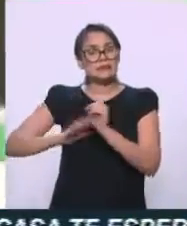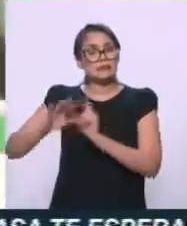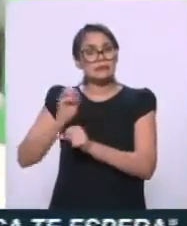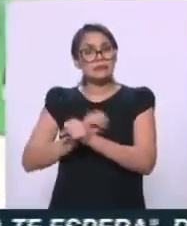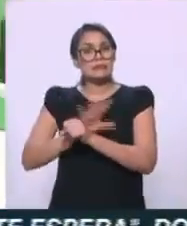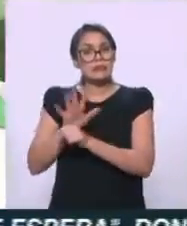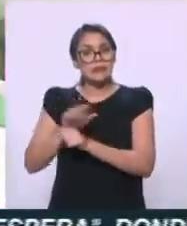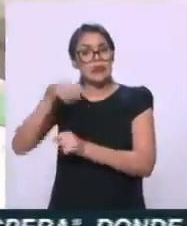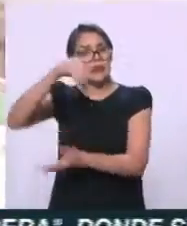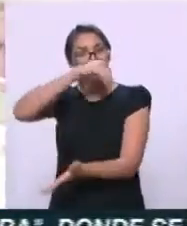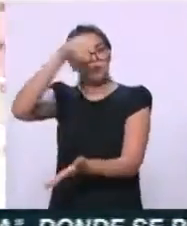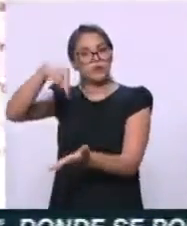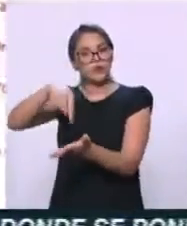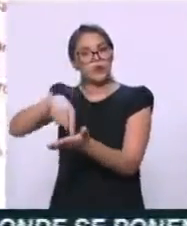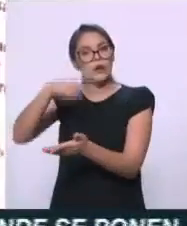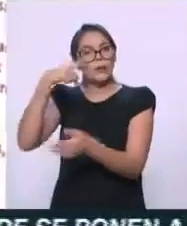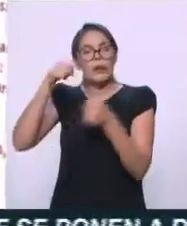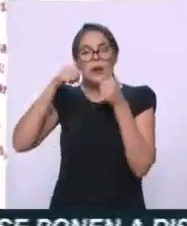más contagios.